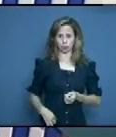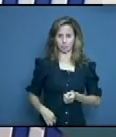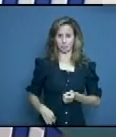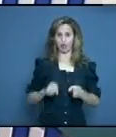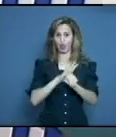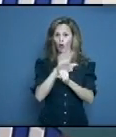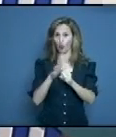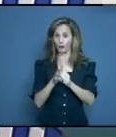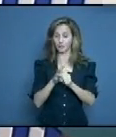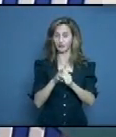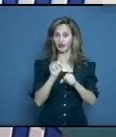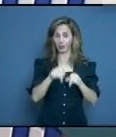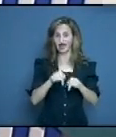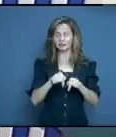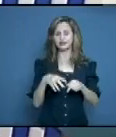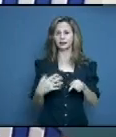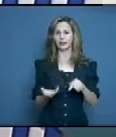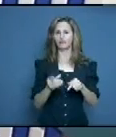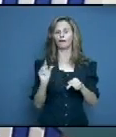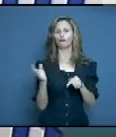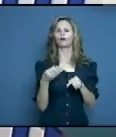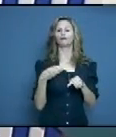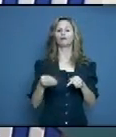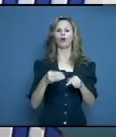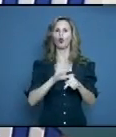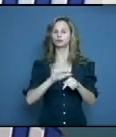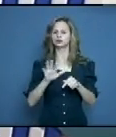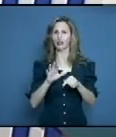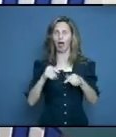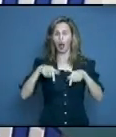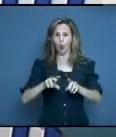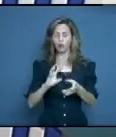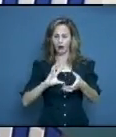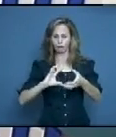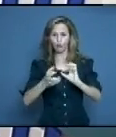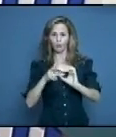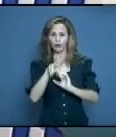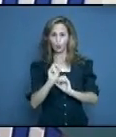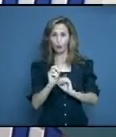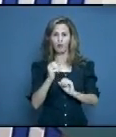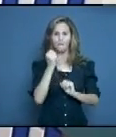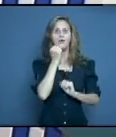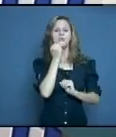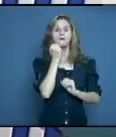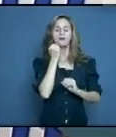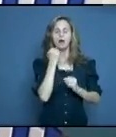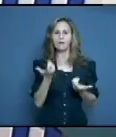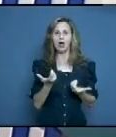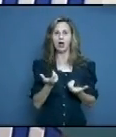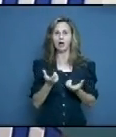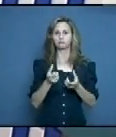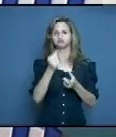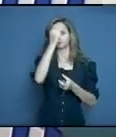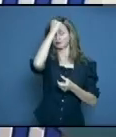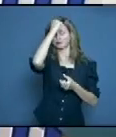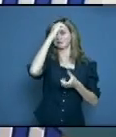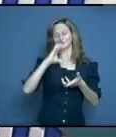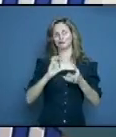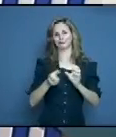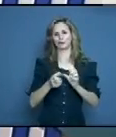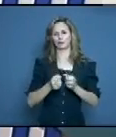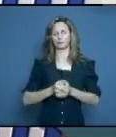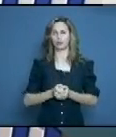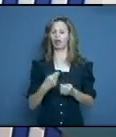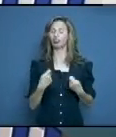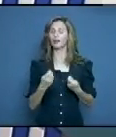continuar trabajando, doctora, en un tema bien interesante y esto quizás busque una mayor capacitación del personal